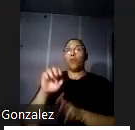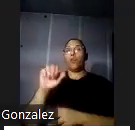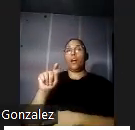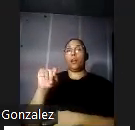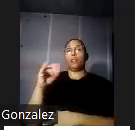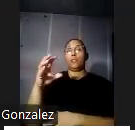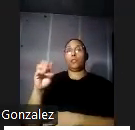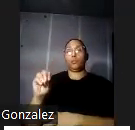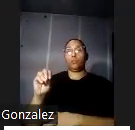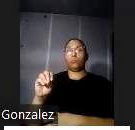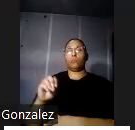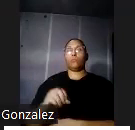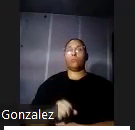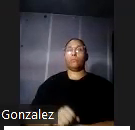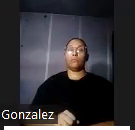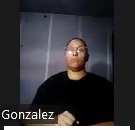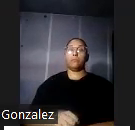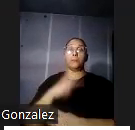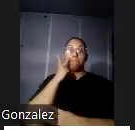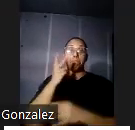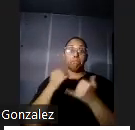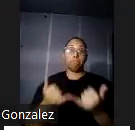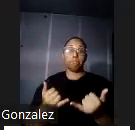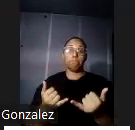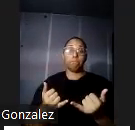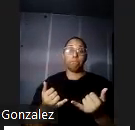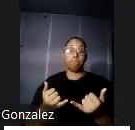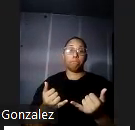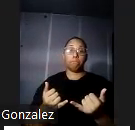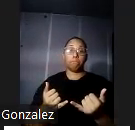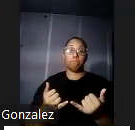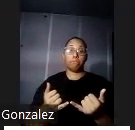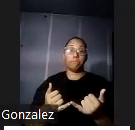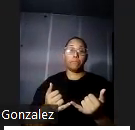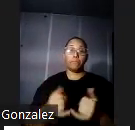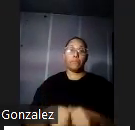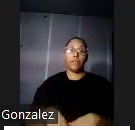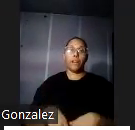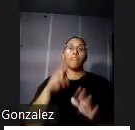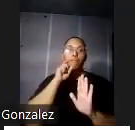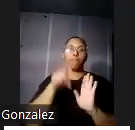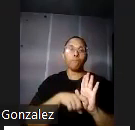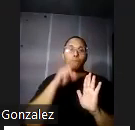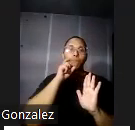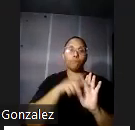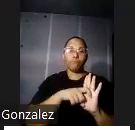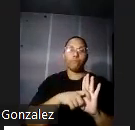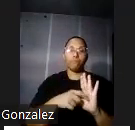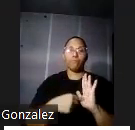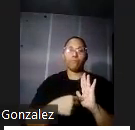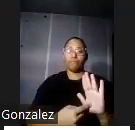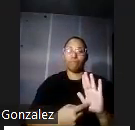así que pues lo que vamos a ver ahora ahora es en vez del viaje en vídeo va a ser en fotografía vamos a ver la